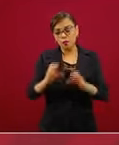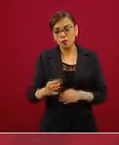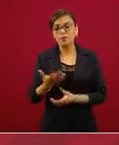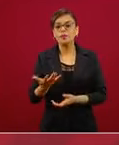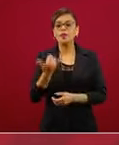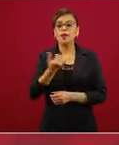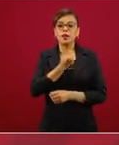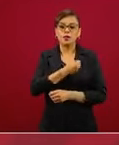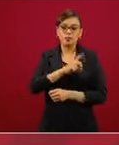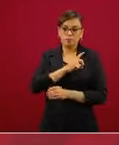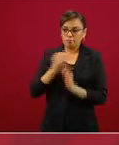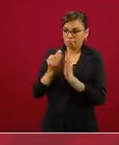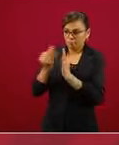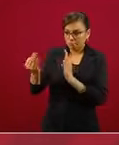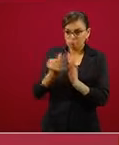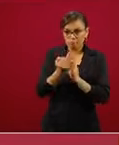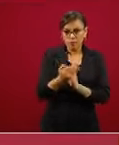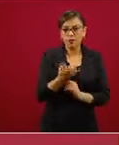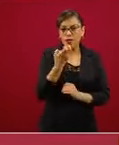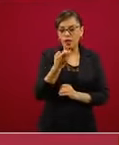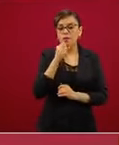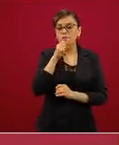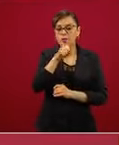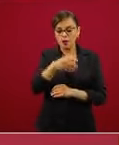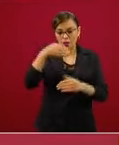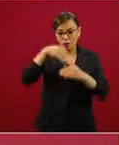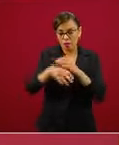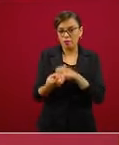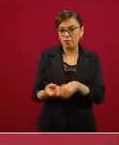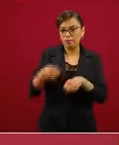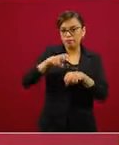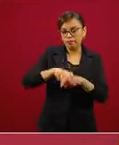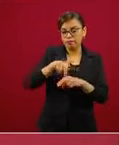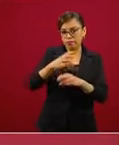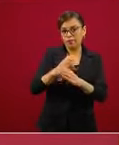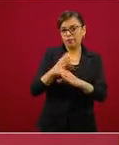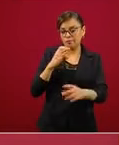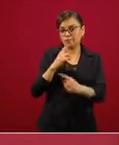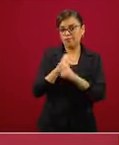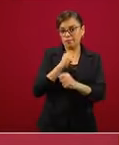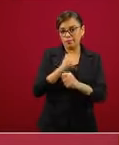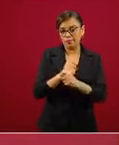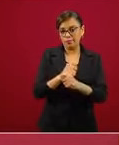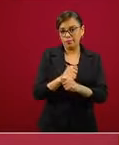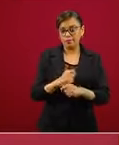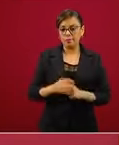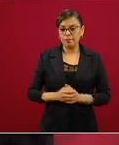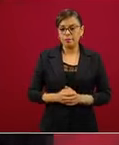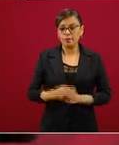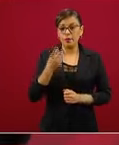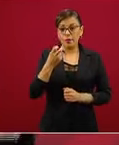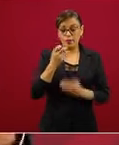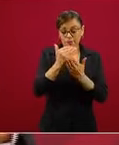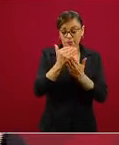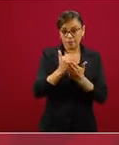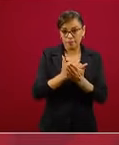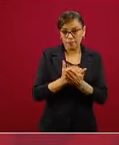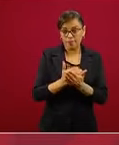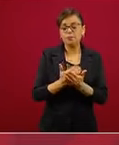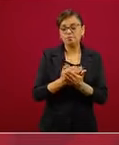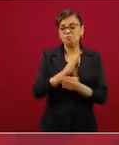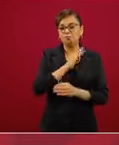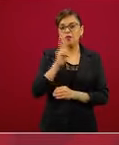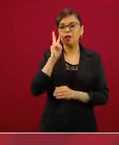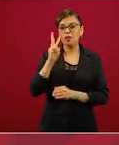dentro de estas mismas. Creemos que con este esquema que nos permita ir viendo el paso que sigue